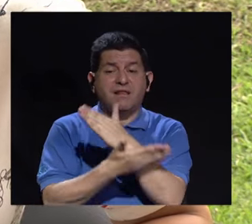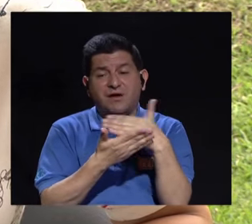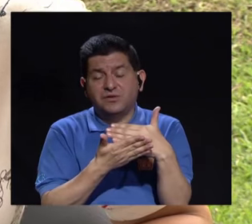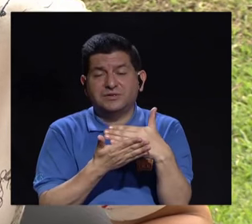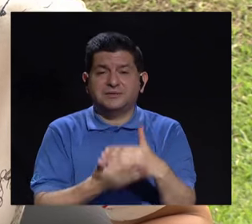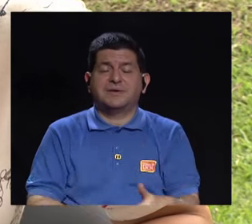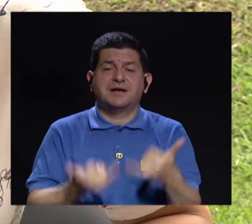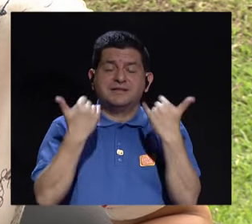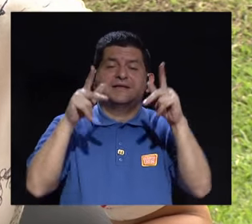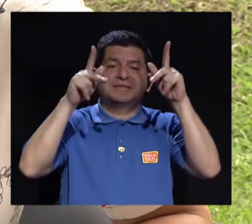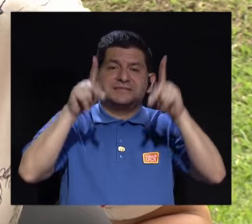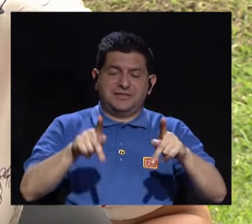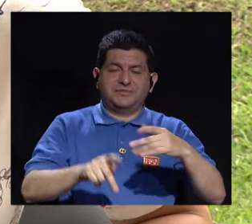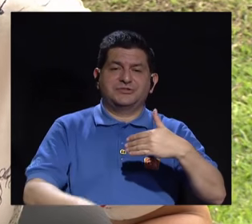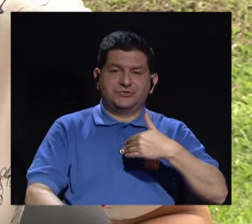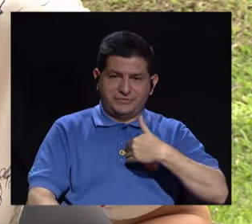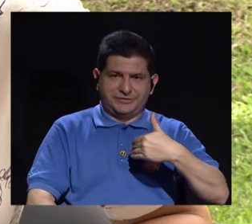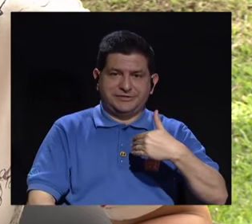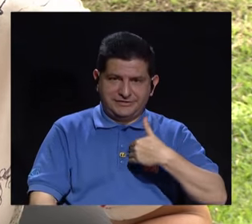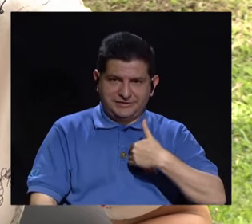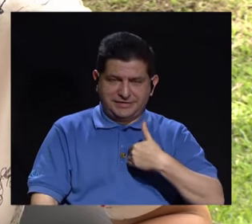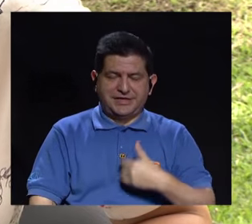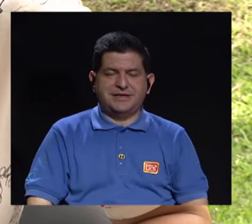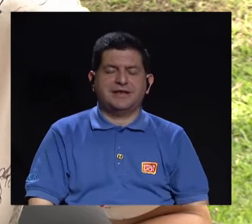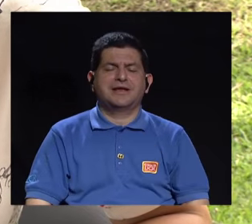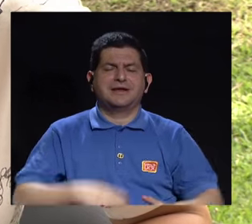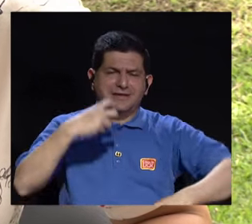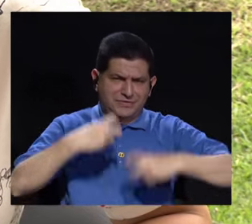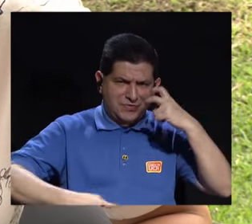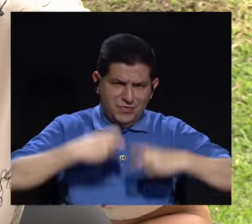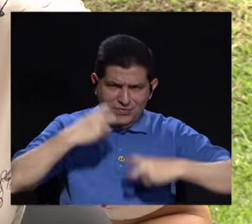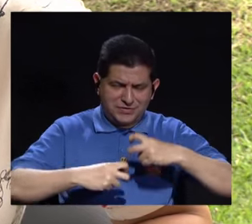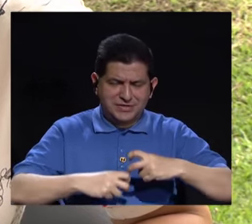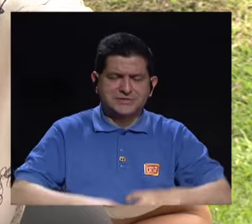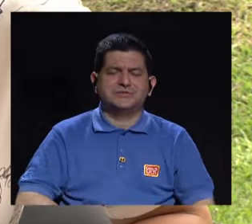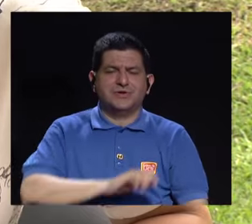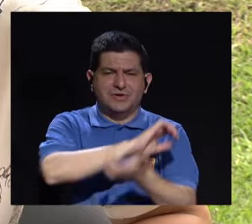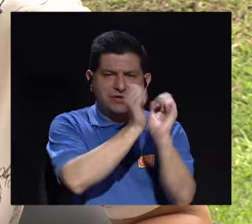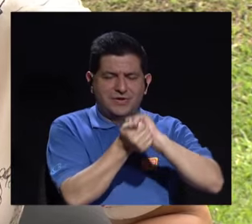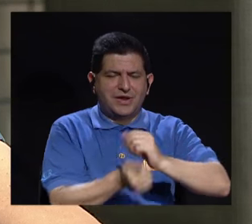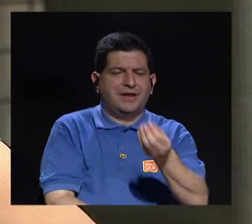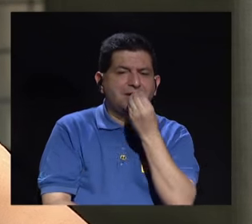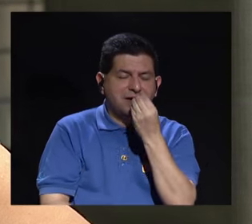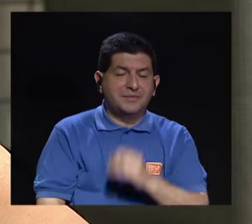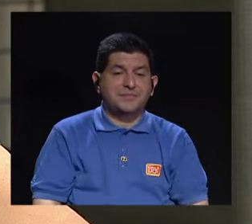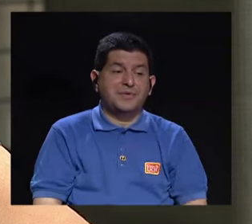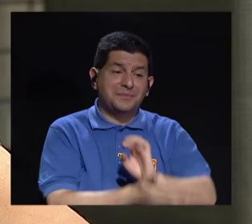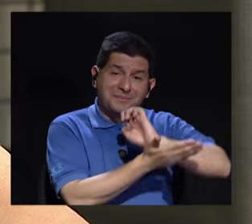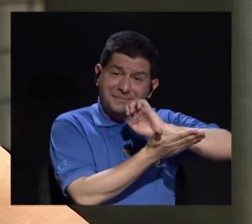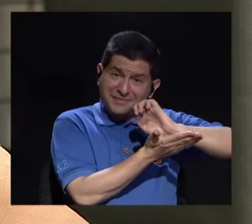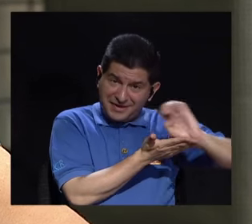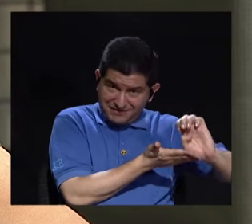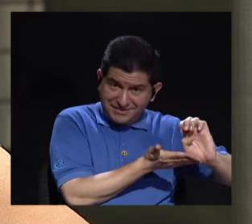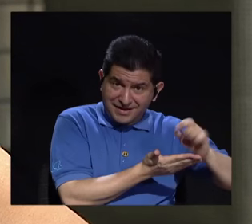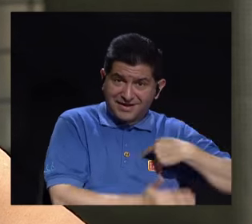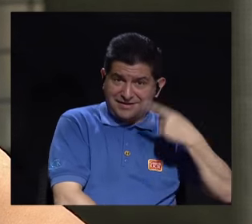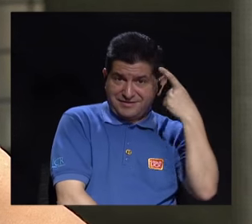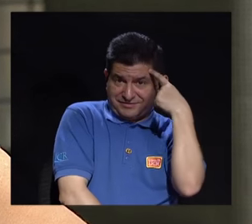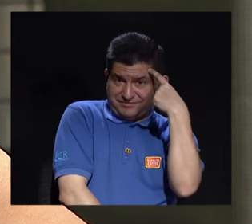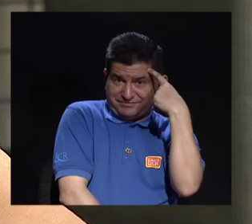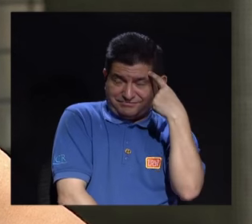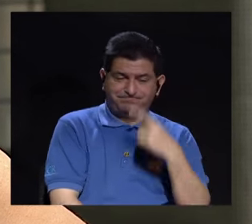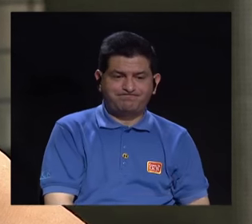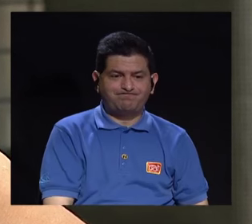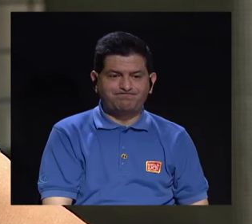parte de las personas que ya están frente a un trastorno de alimentación. Para prevenir yo creo que es,